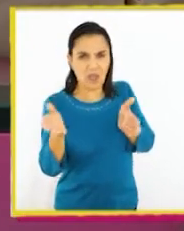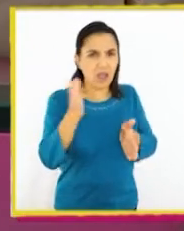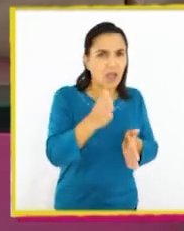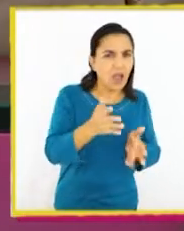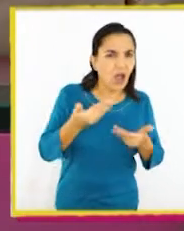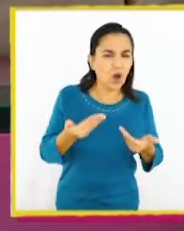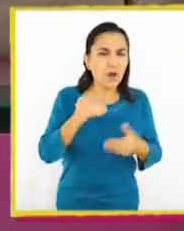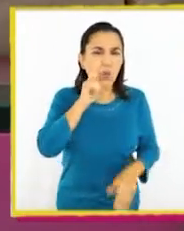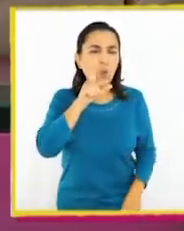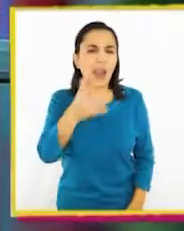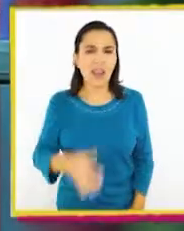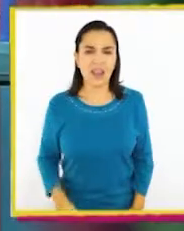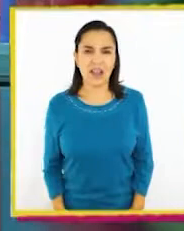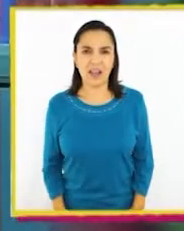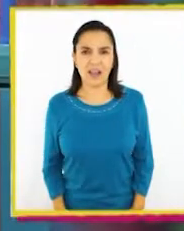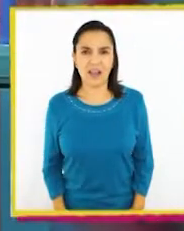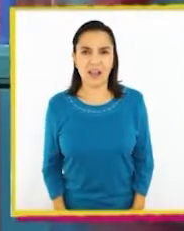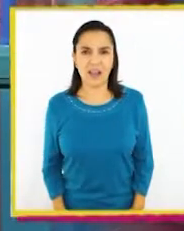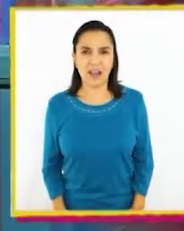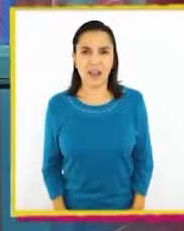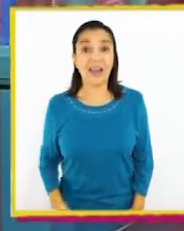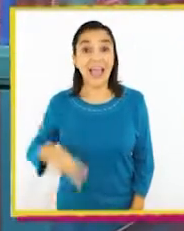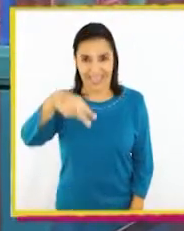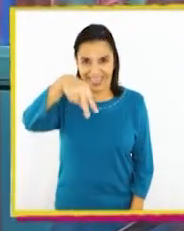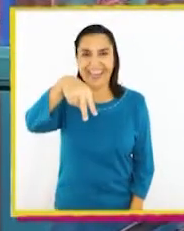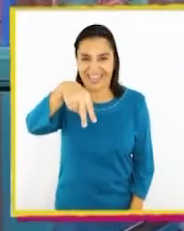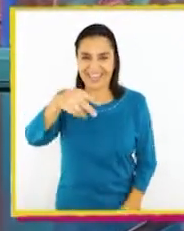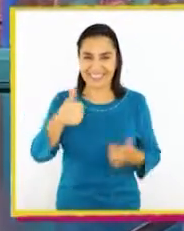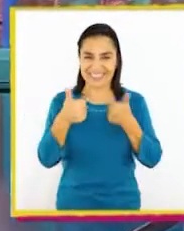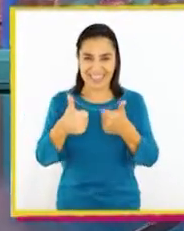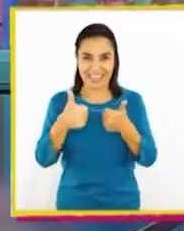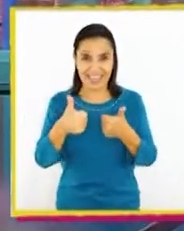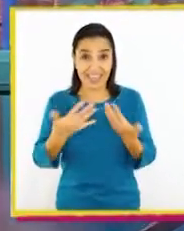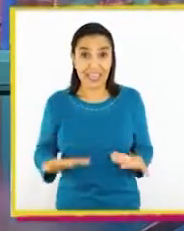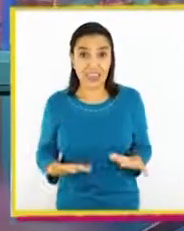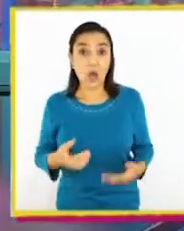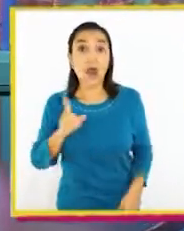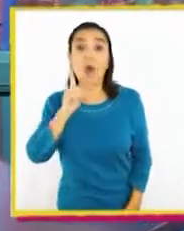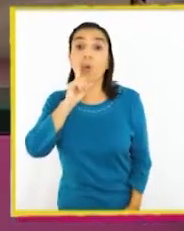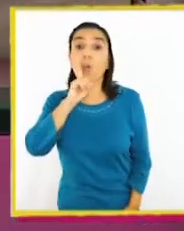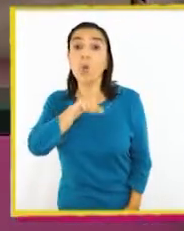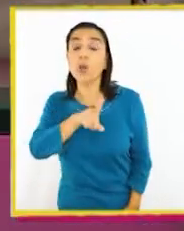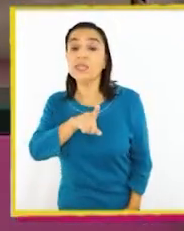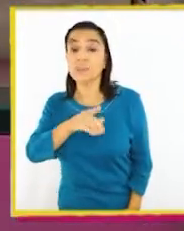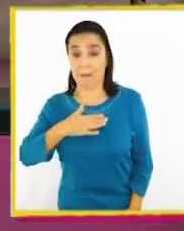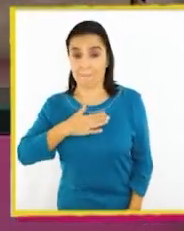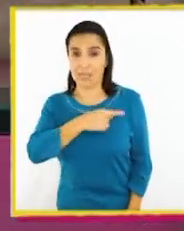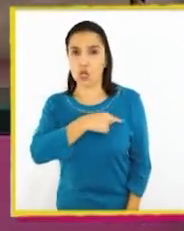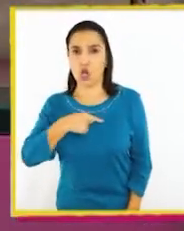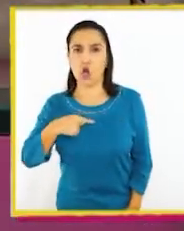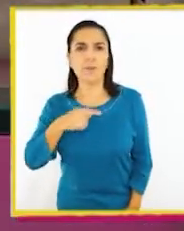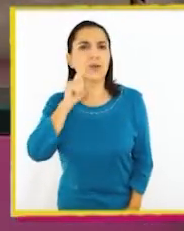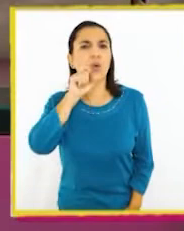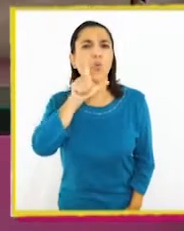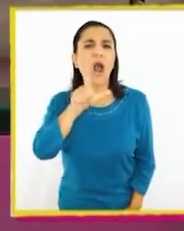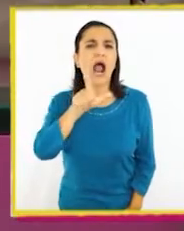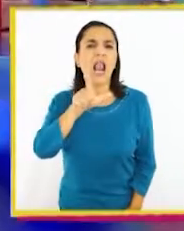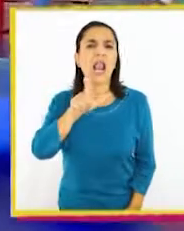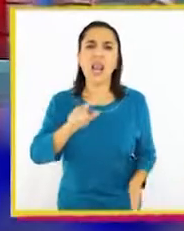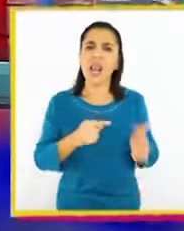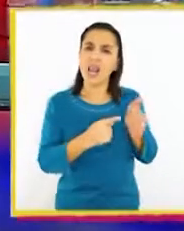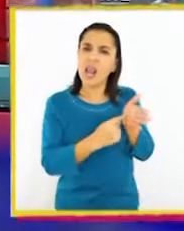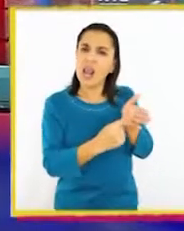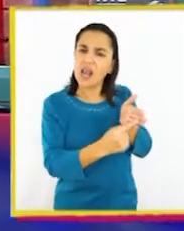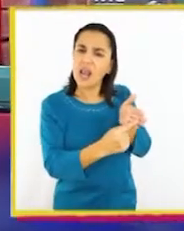ahora? ¿Quién me puede decir? ¡La N! ¡Excelente! Y ahora viene la última. ¿Cuál es la